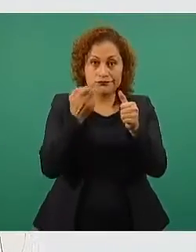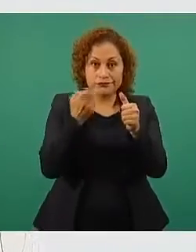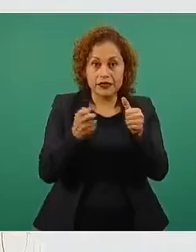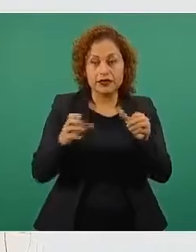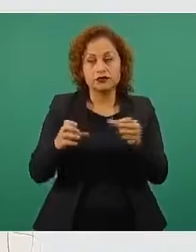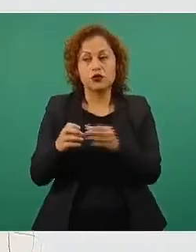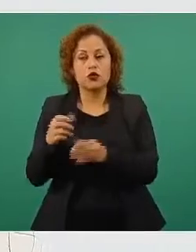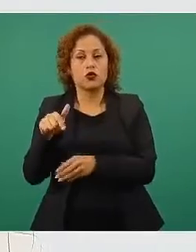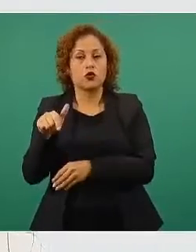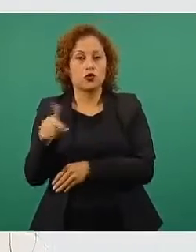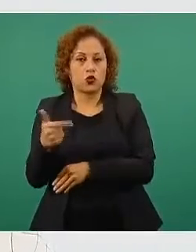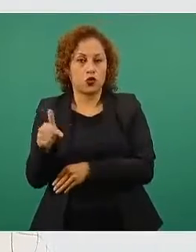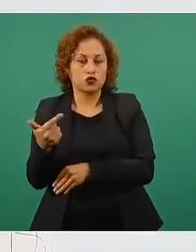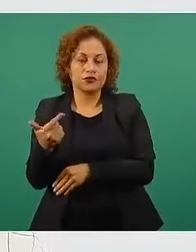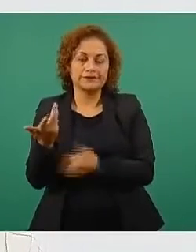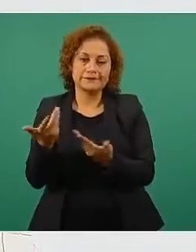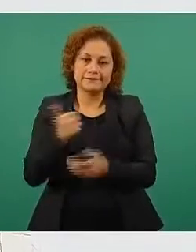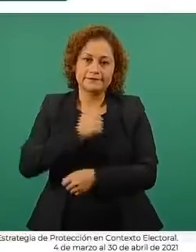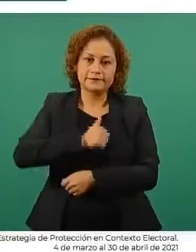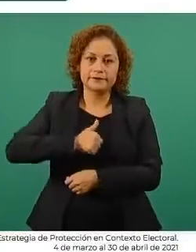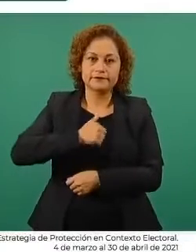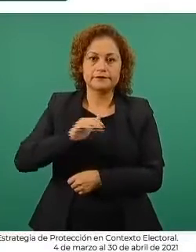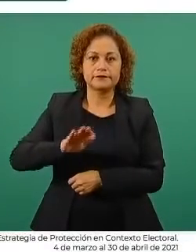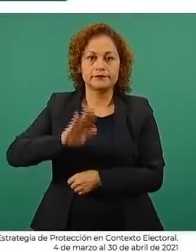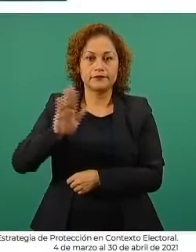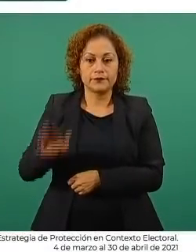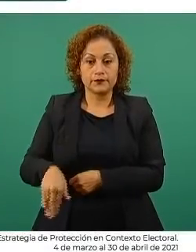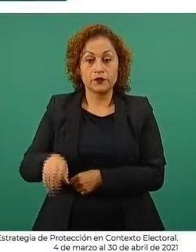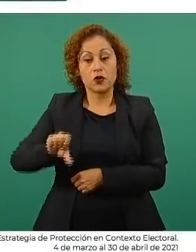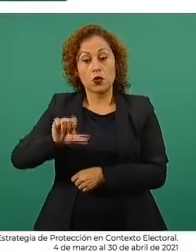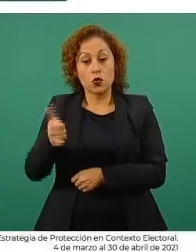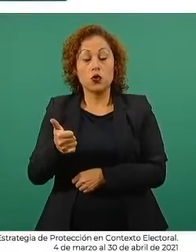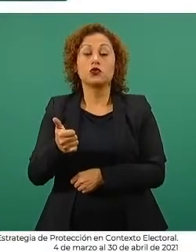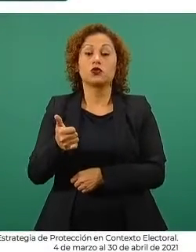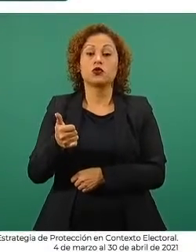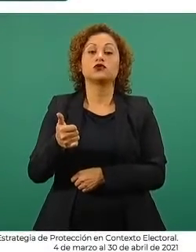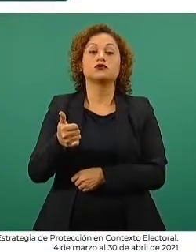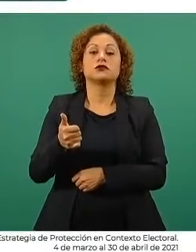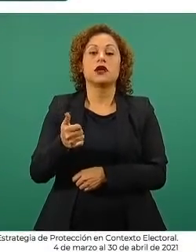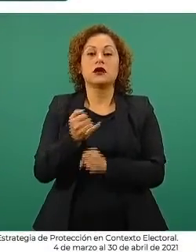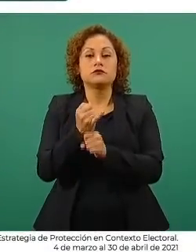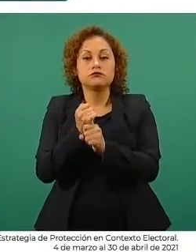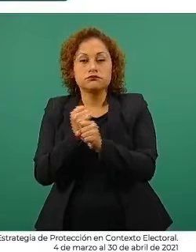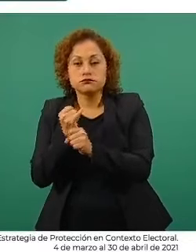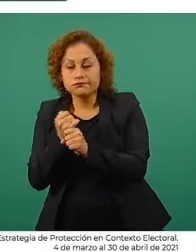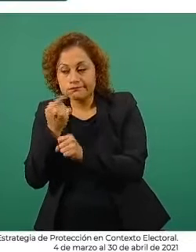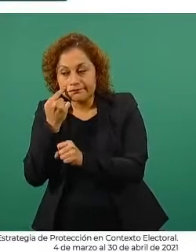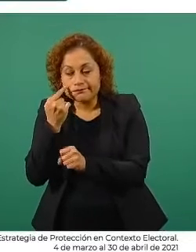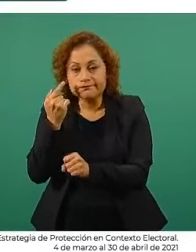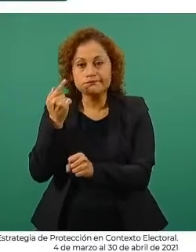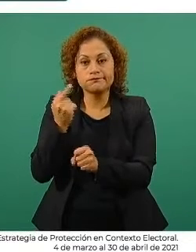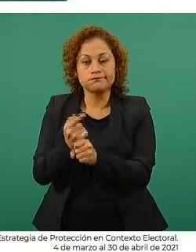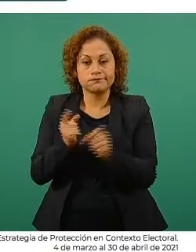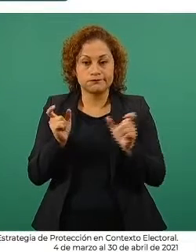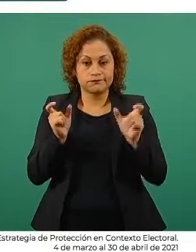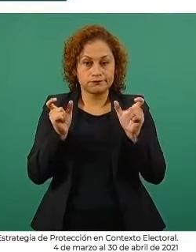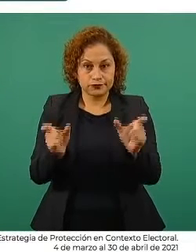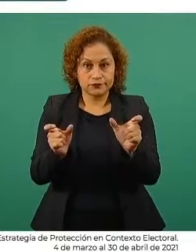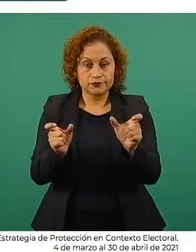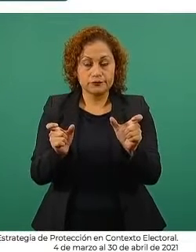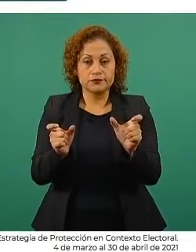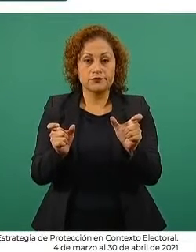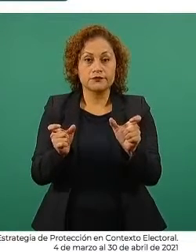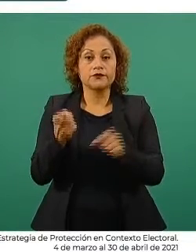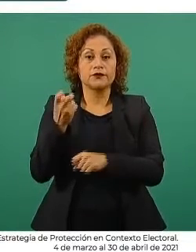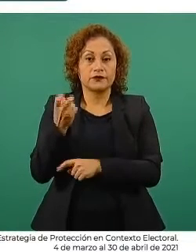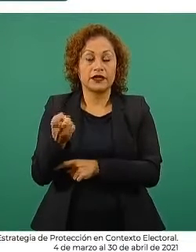113 se han valorado para posibles medidas de protección y de manera preventiva a